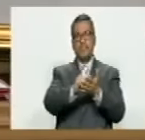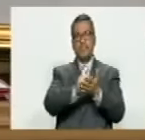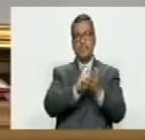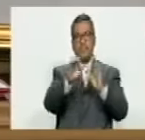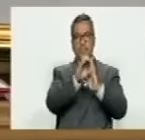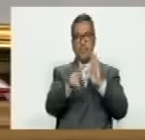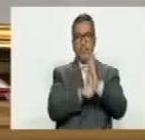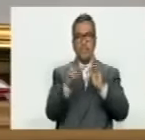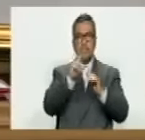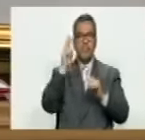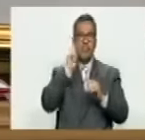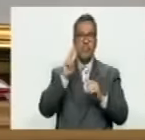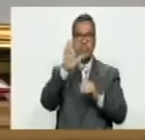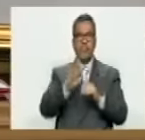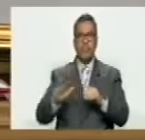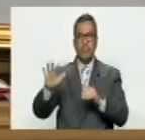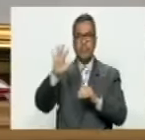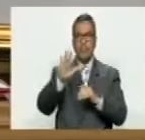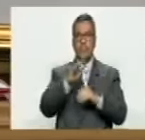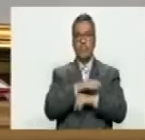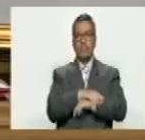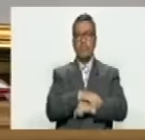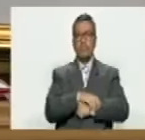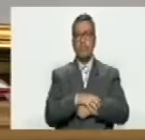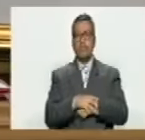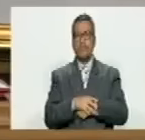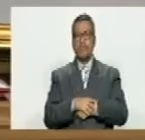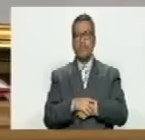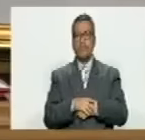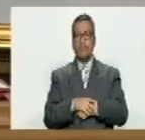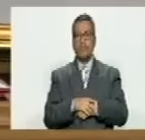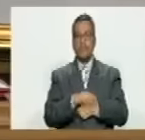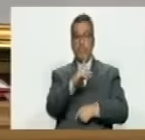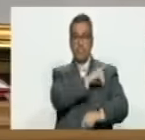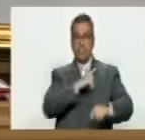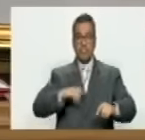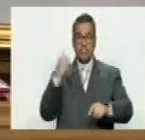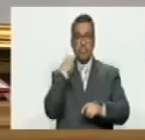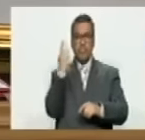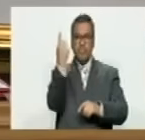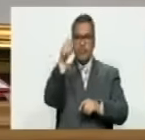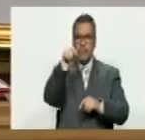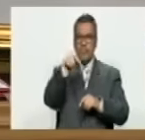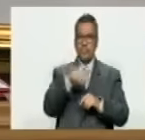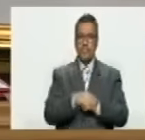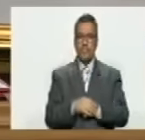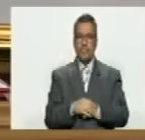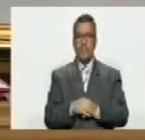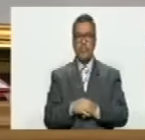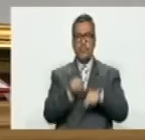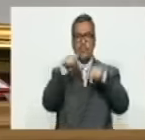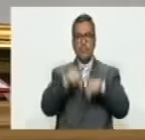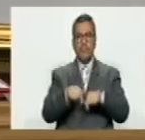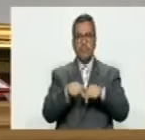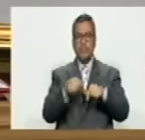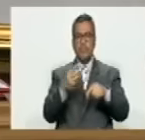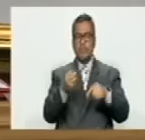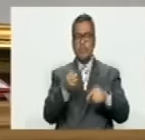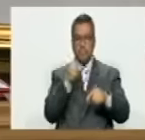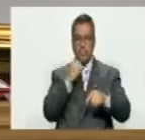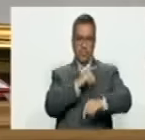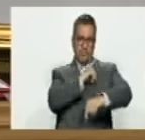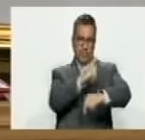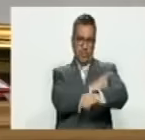Constitución de la República Bolivariana de Venezuela. Deseamos éxito y desde aquí enviamos un gran abrazo